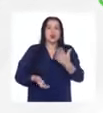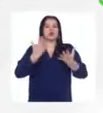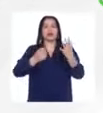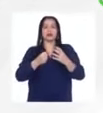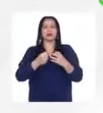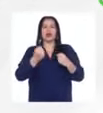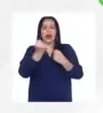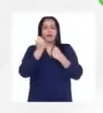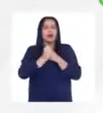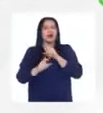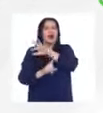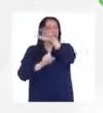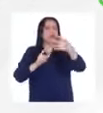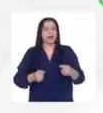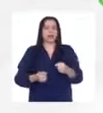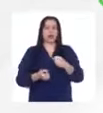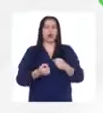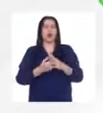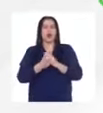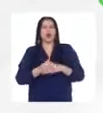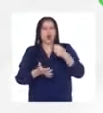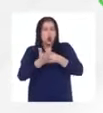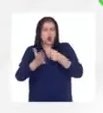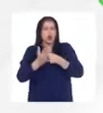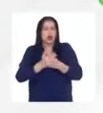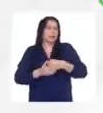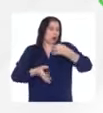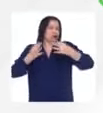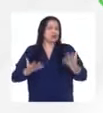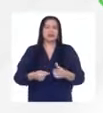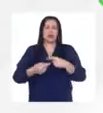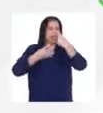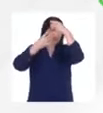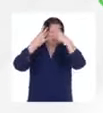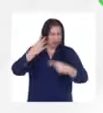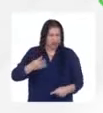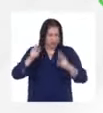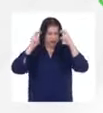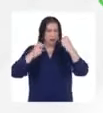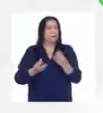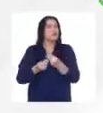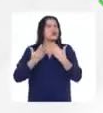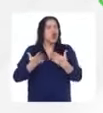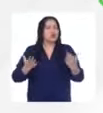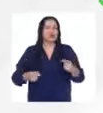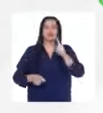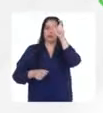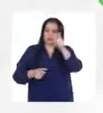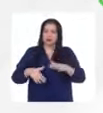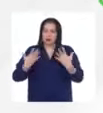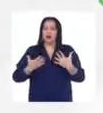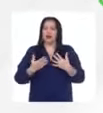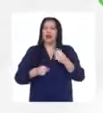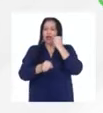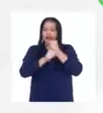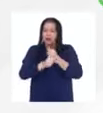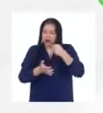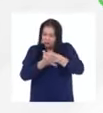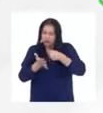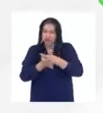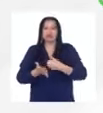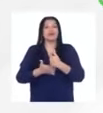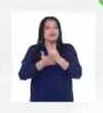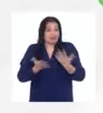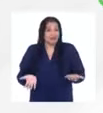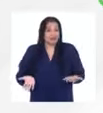no sé hay muchas cosas brindar empleo a las personas no lo sé hay muchas cosas por las cuales vale la pena trabajar en este mundo